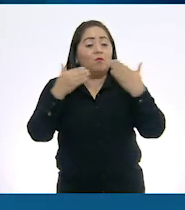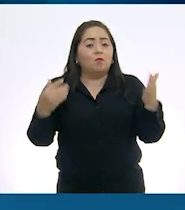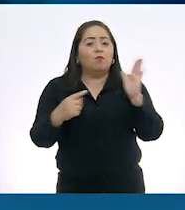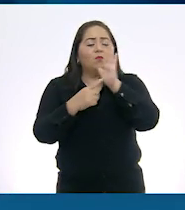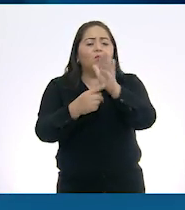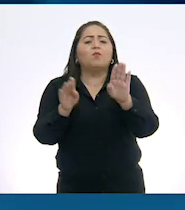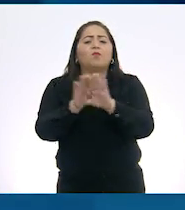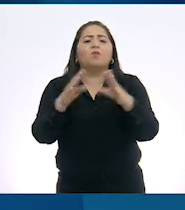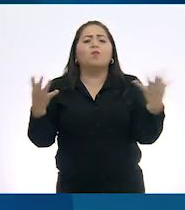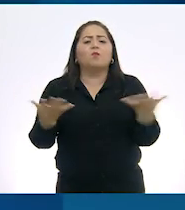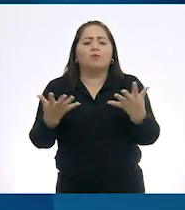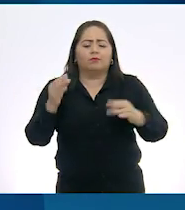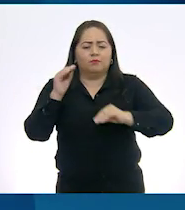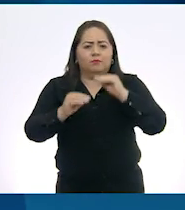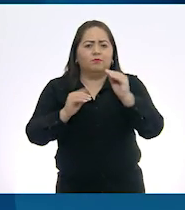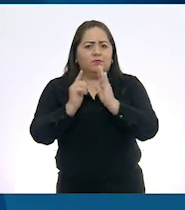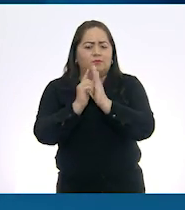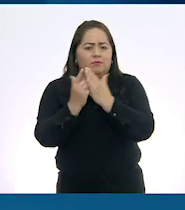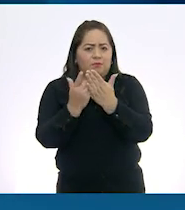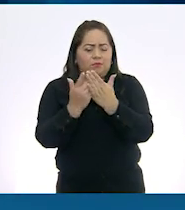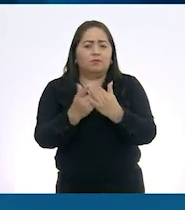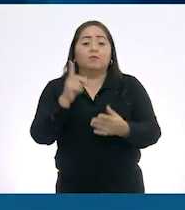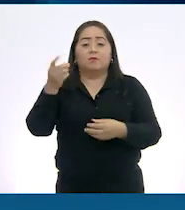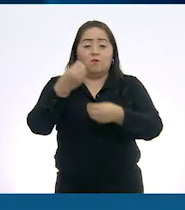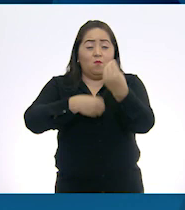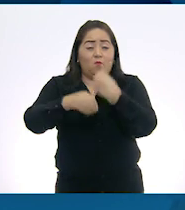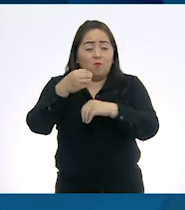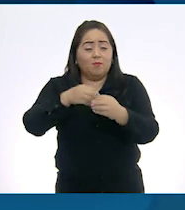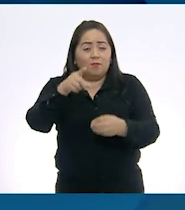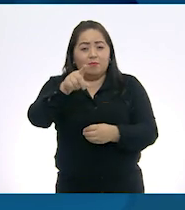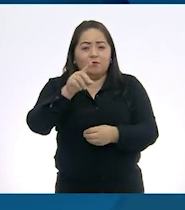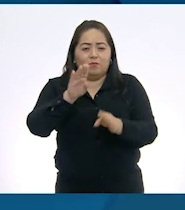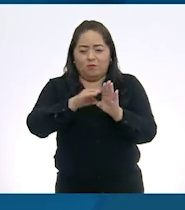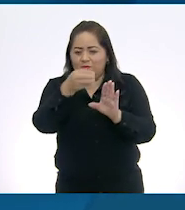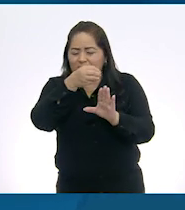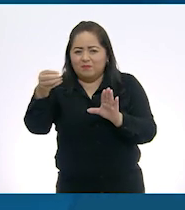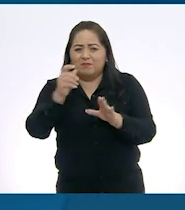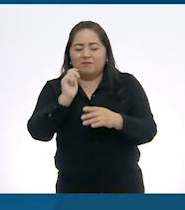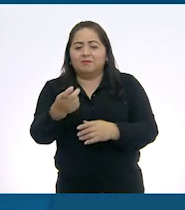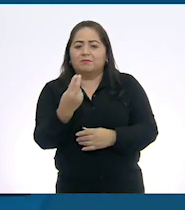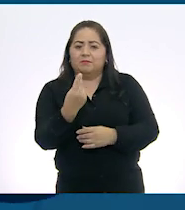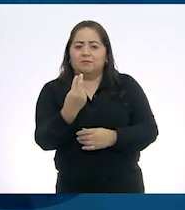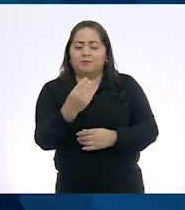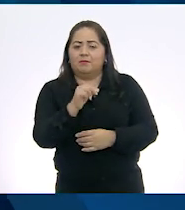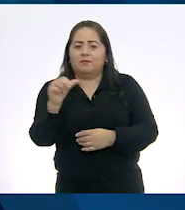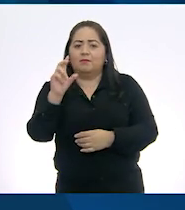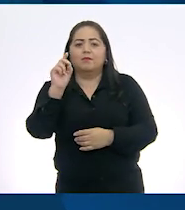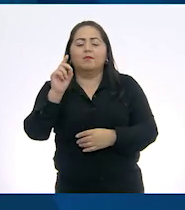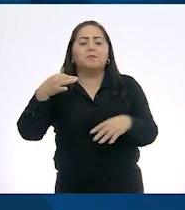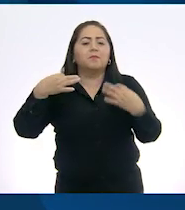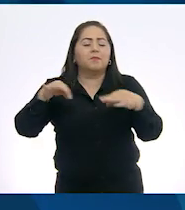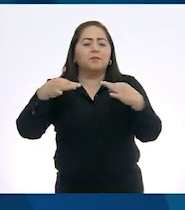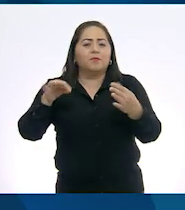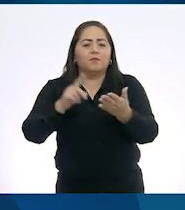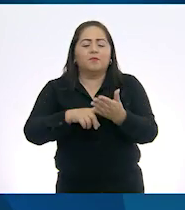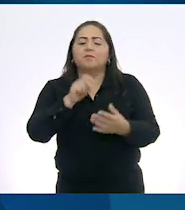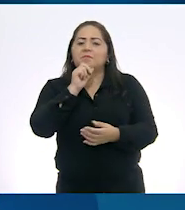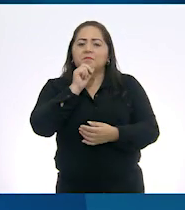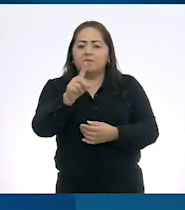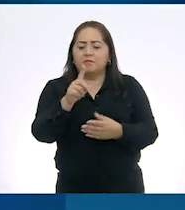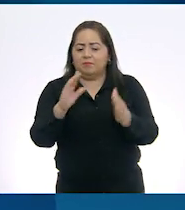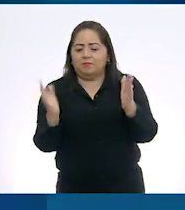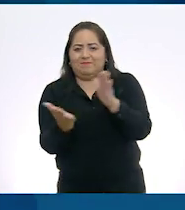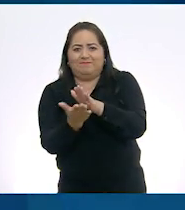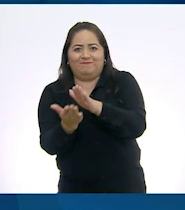cómo hacer nuestro propio libro. La obra que elijas se deberá adaptar entre 25 y 30 páginas, incluyendo ilustraciones